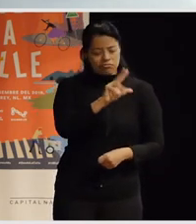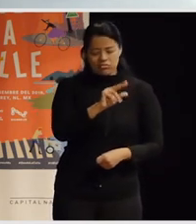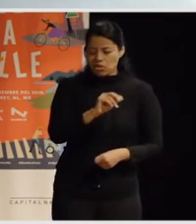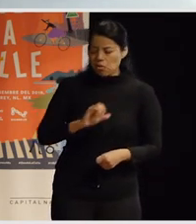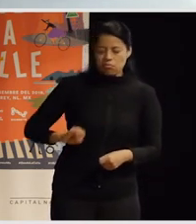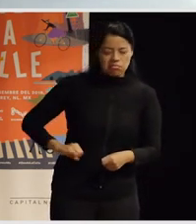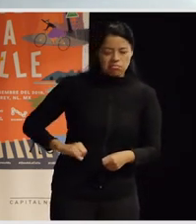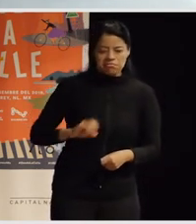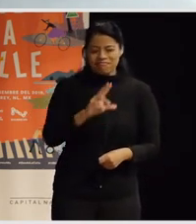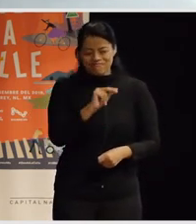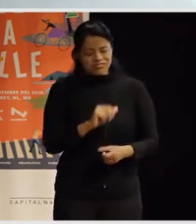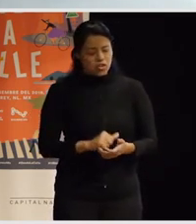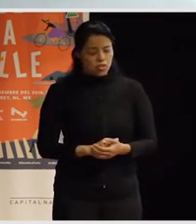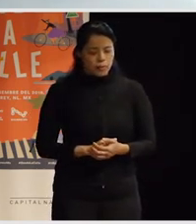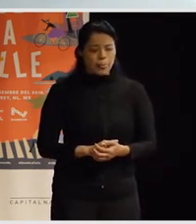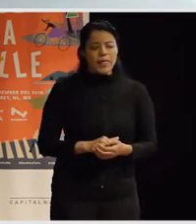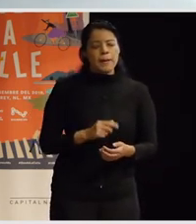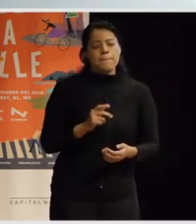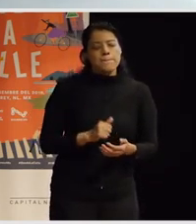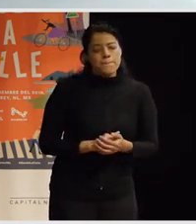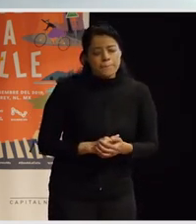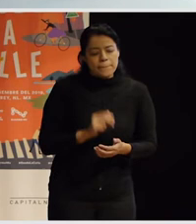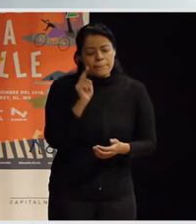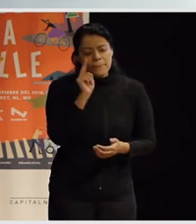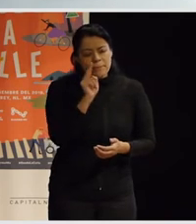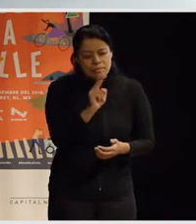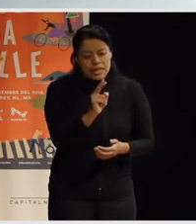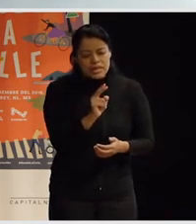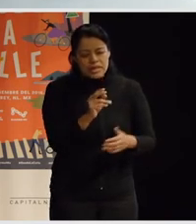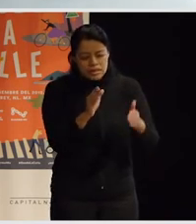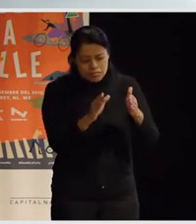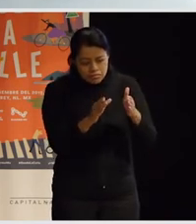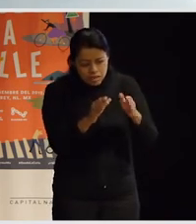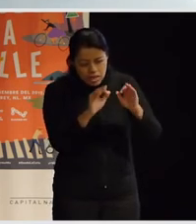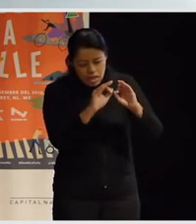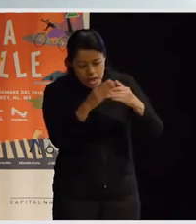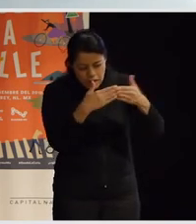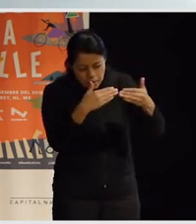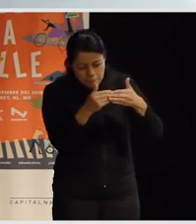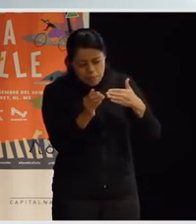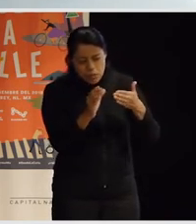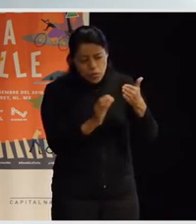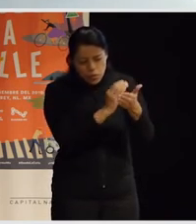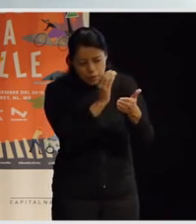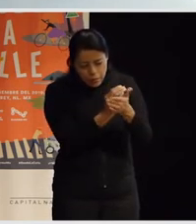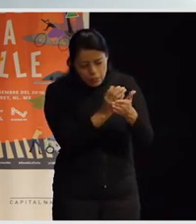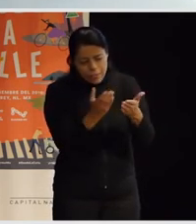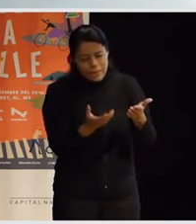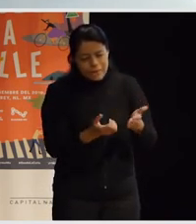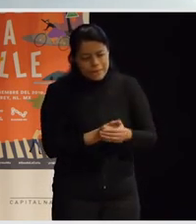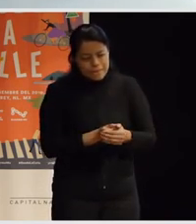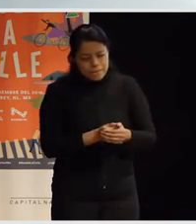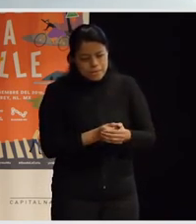sino de analizar realmente cómo o cómo es la estructura del modelo en el que nos hemos criado desde muy pequeñitos